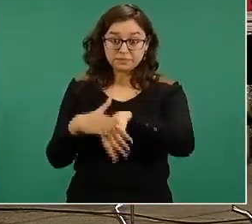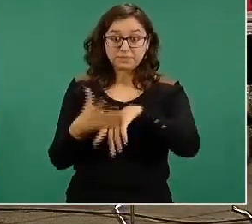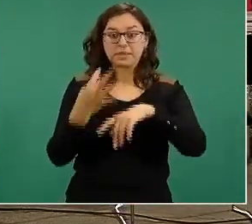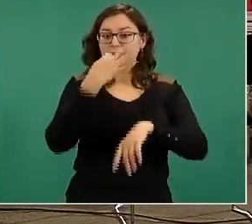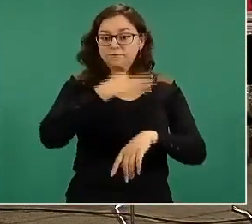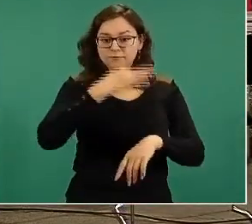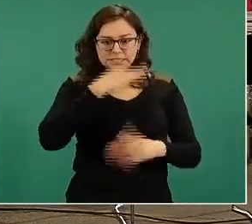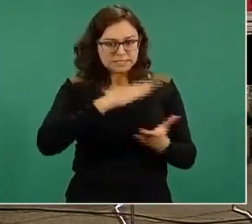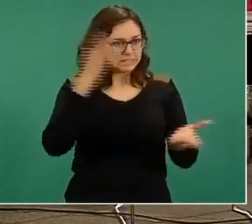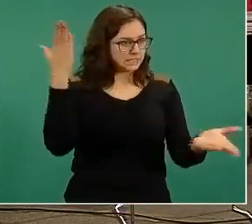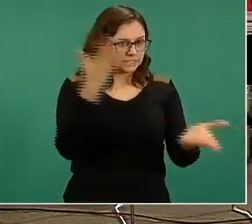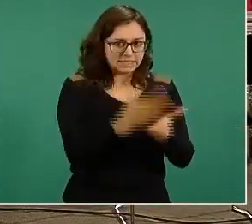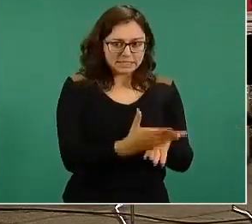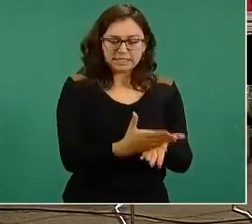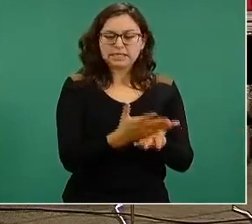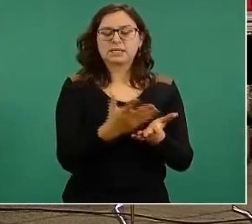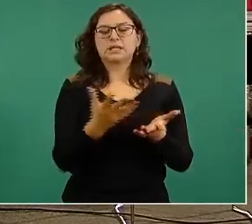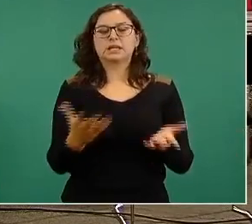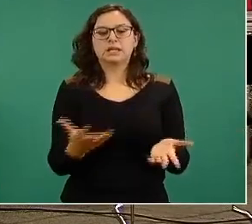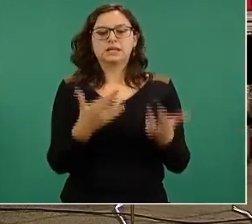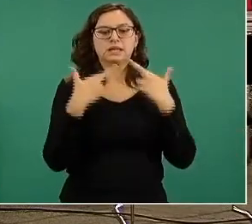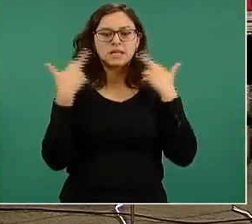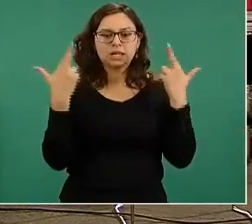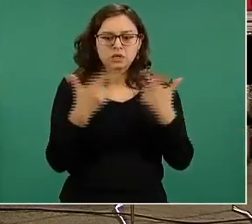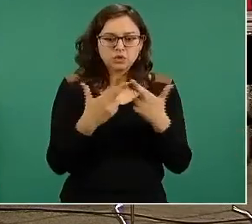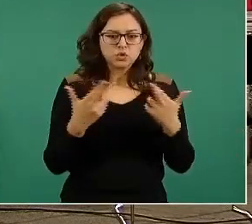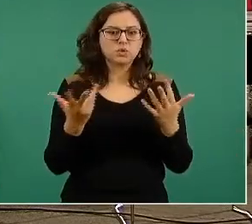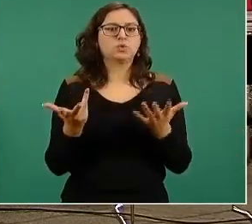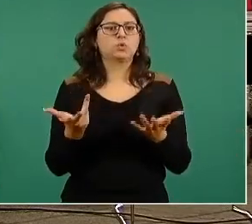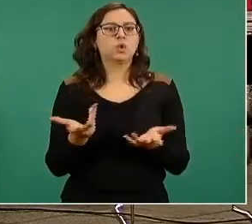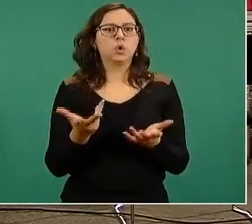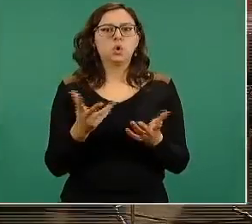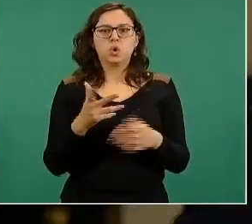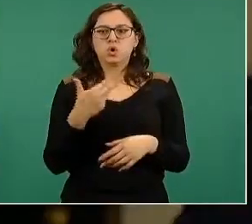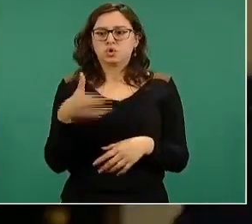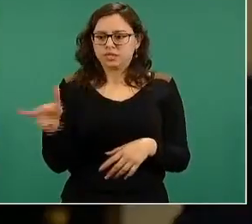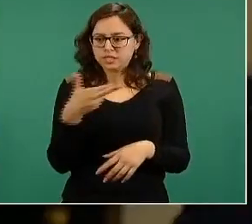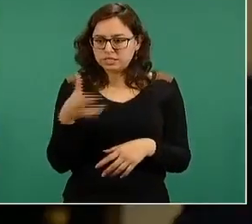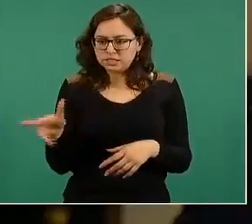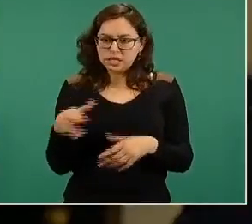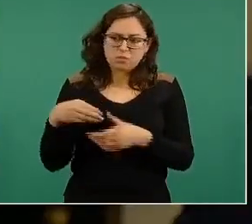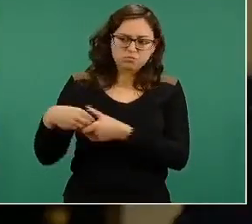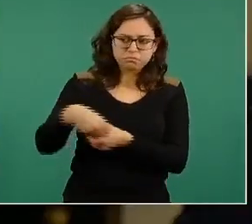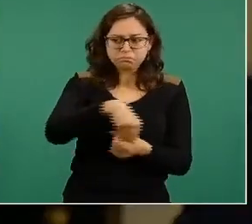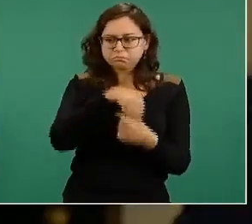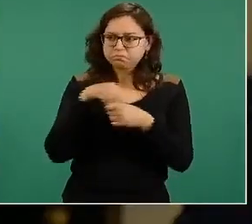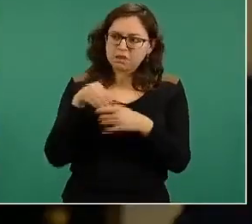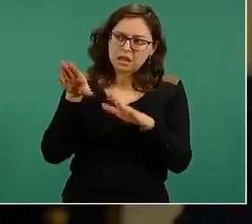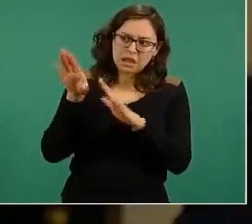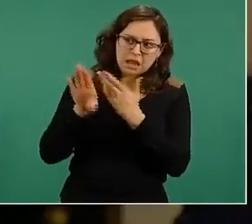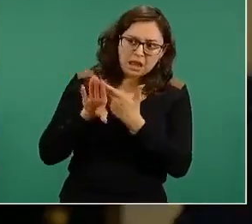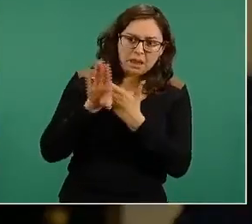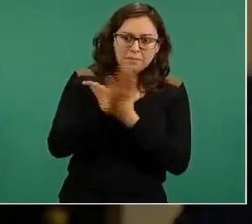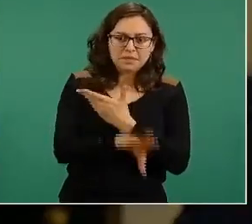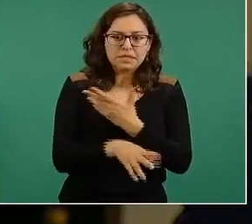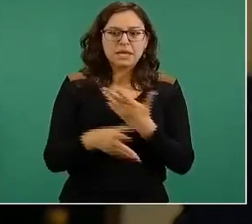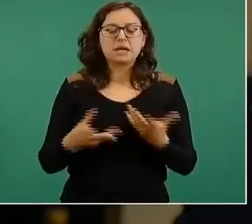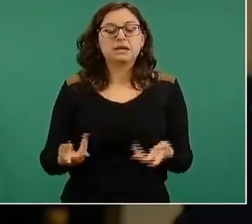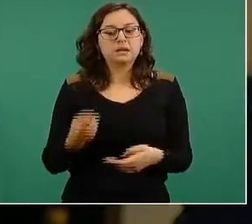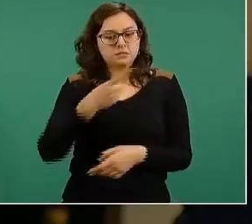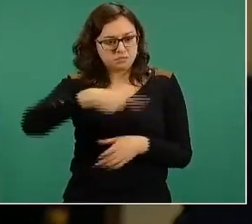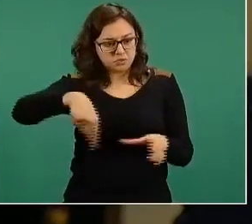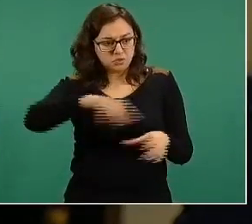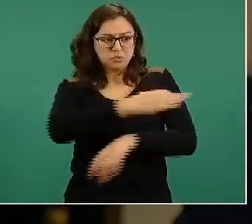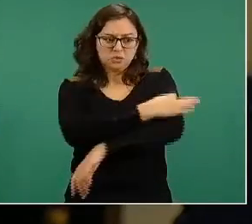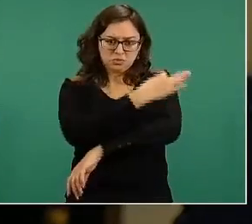fiestas, para que deje de estar en estas reuniones, que los restaurantes no estén saturados. Y por qué les